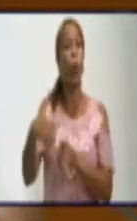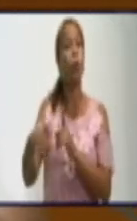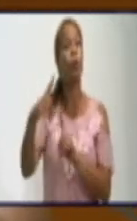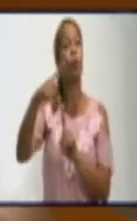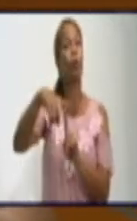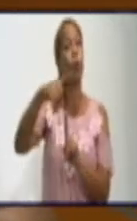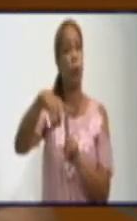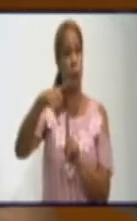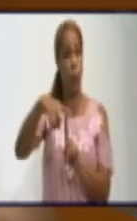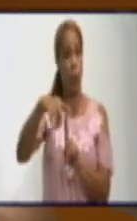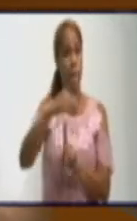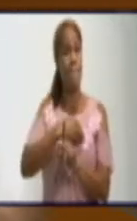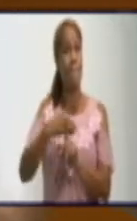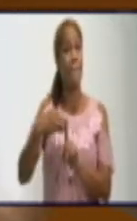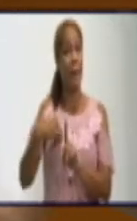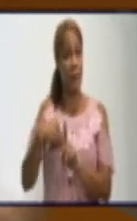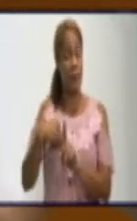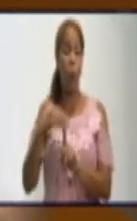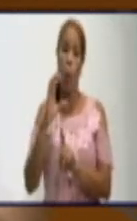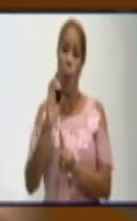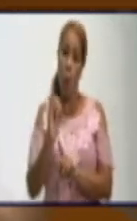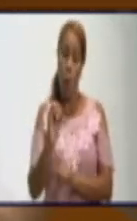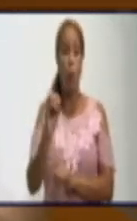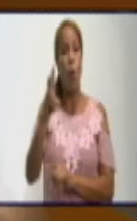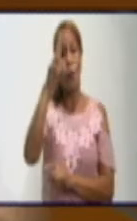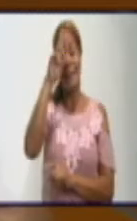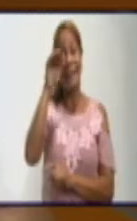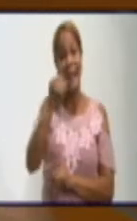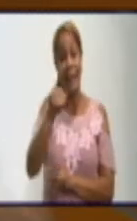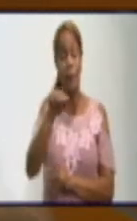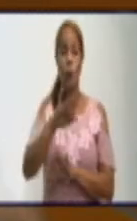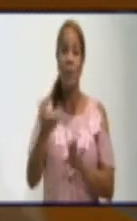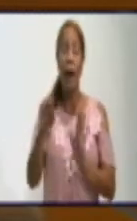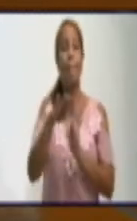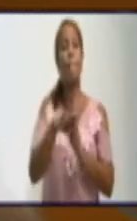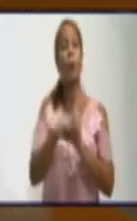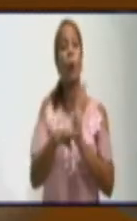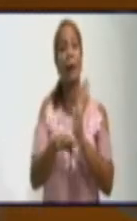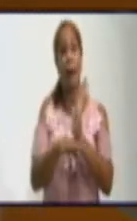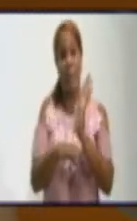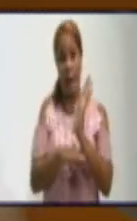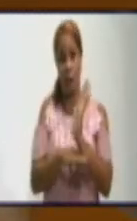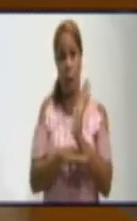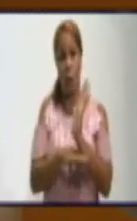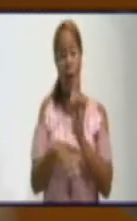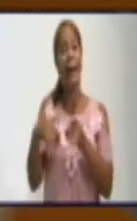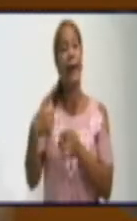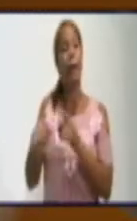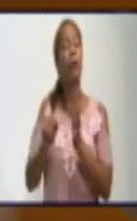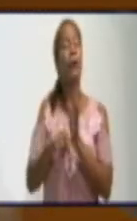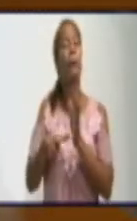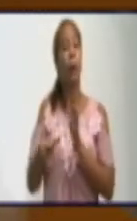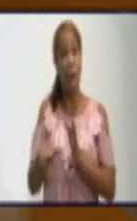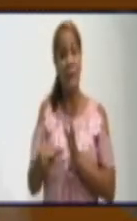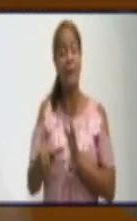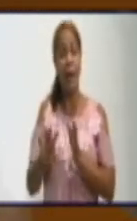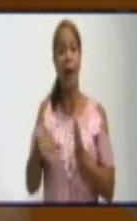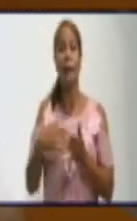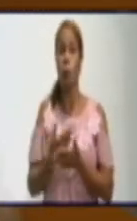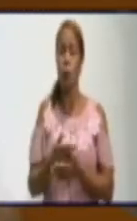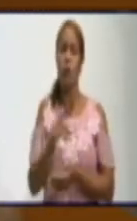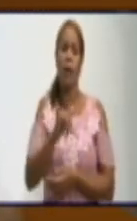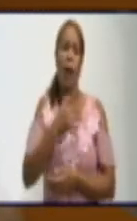ingreso ya programado en una de las provincias vecinas en algún servicio que la provincia no puede ofrecer acá, como los servicios de